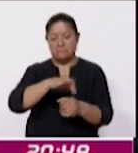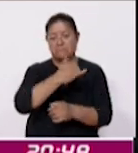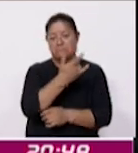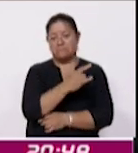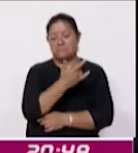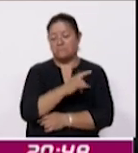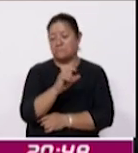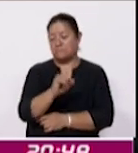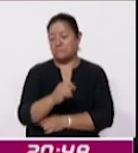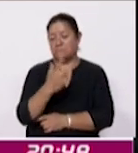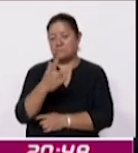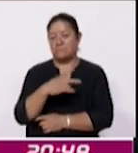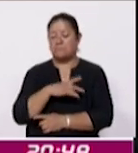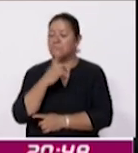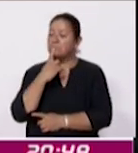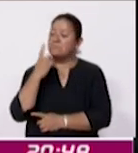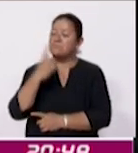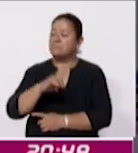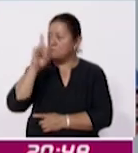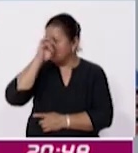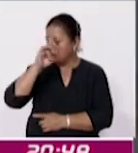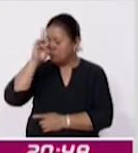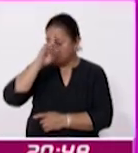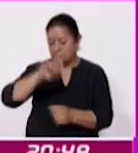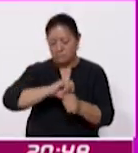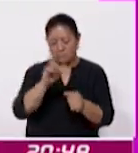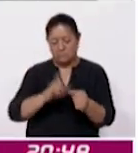julio emitidos por el Consejo Nacional Electoral